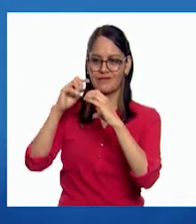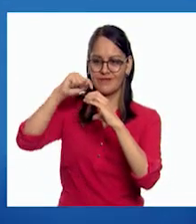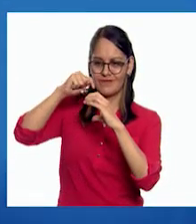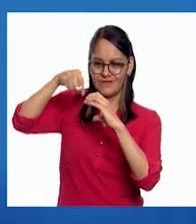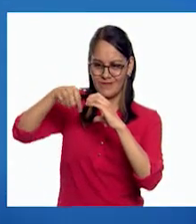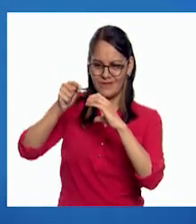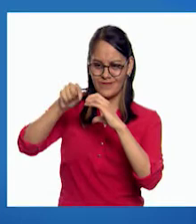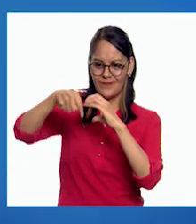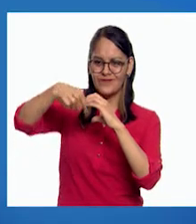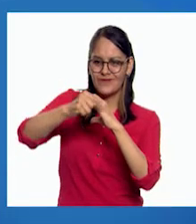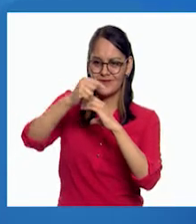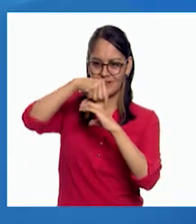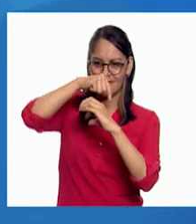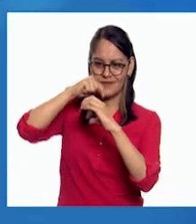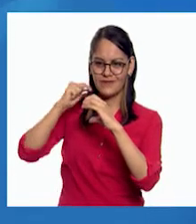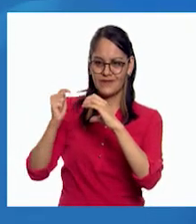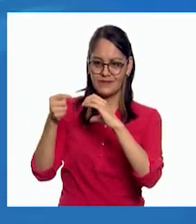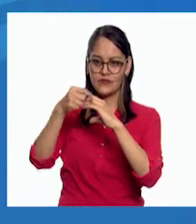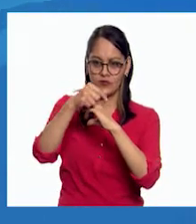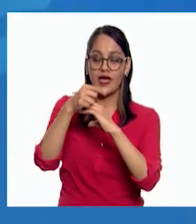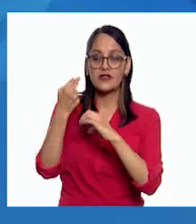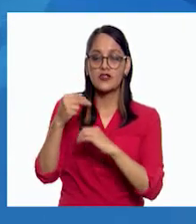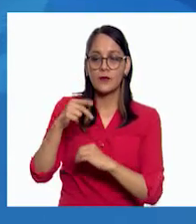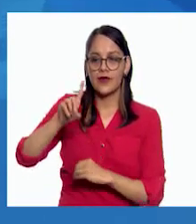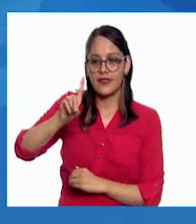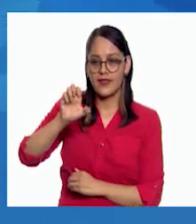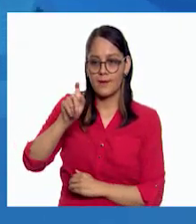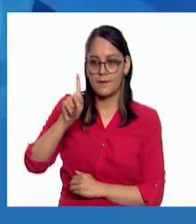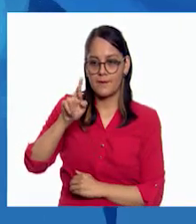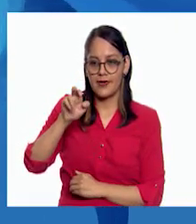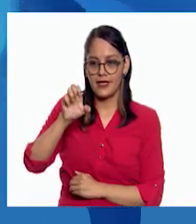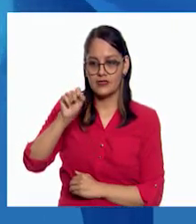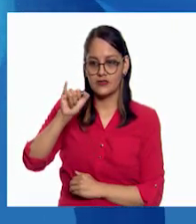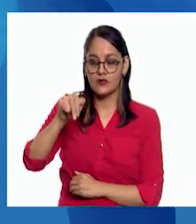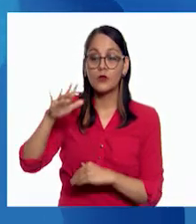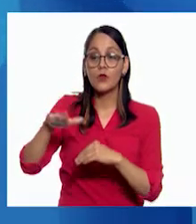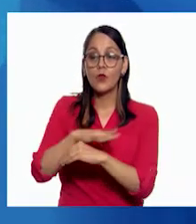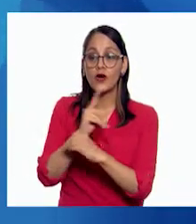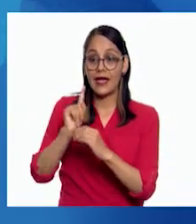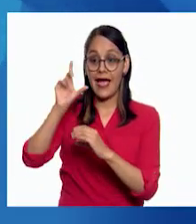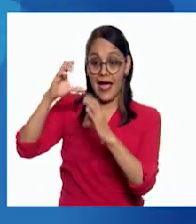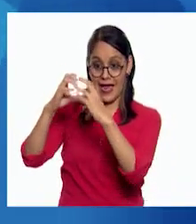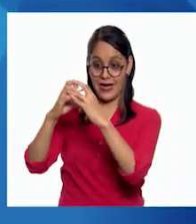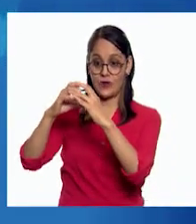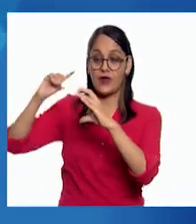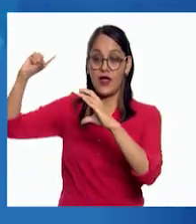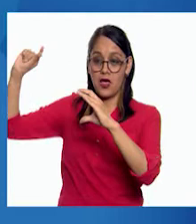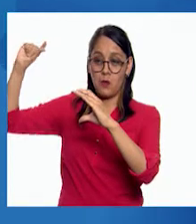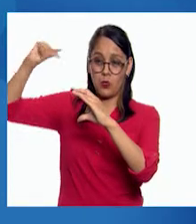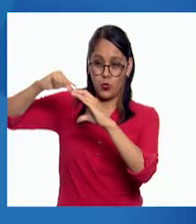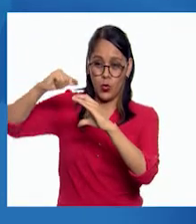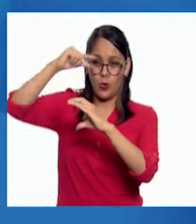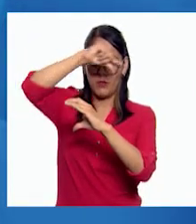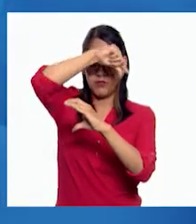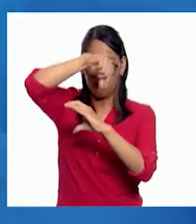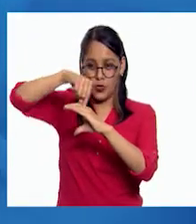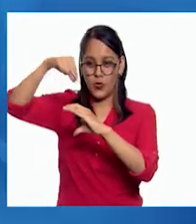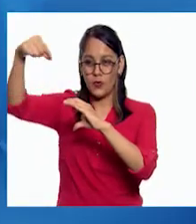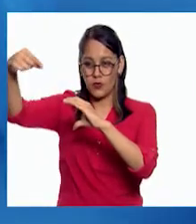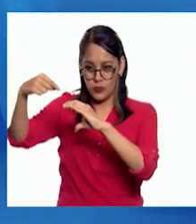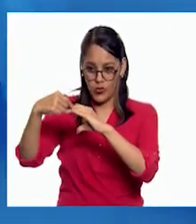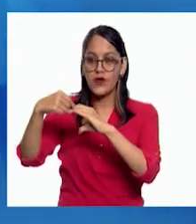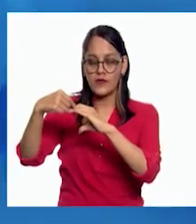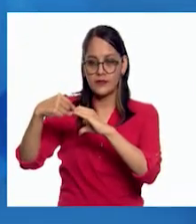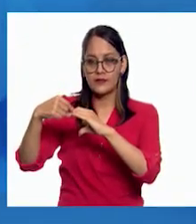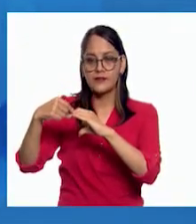cráteres. Así se le llama a la depresión que se forma por la caída de meteoritos. En la superficie de la Tierra, sí,